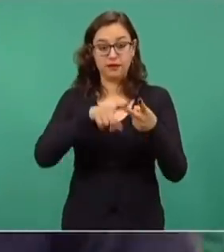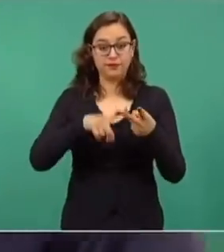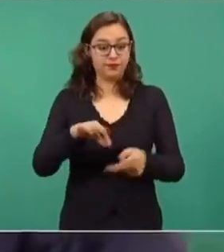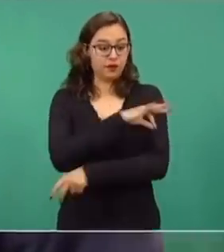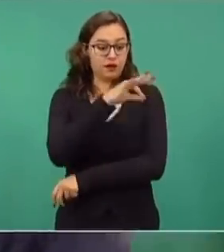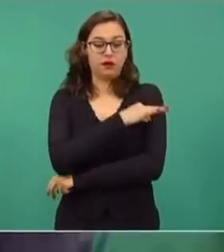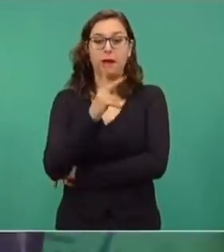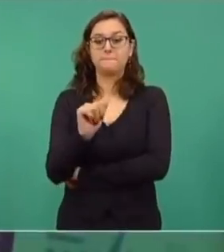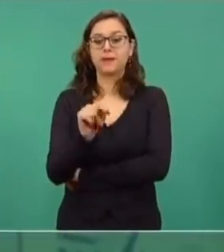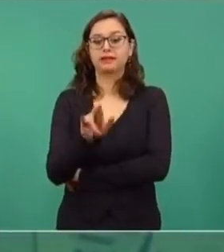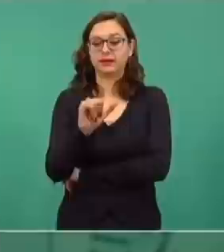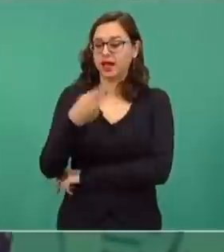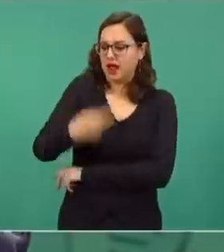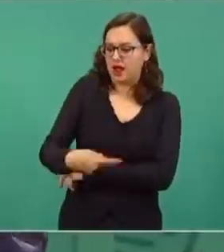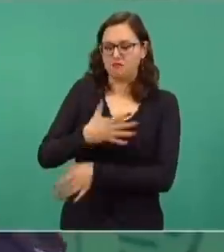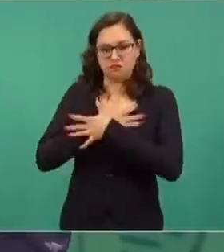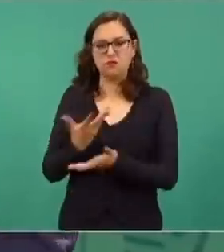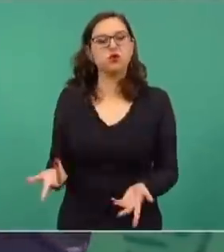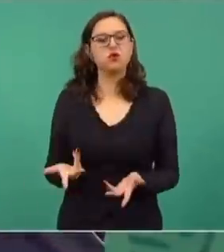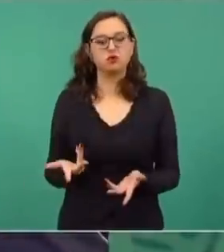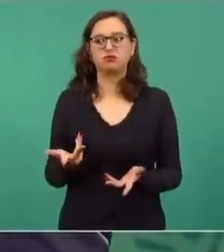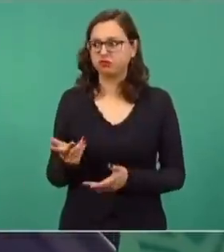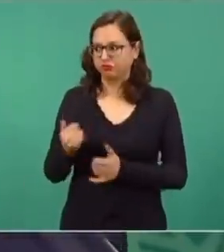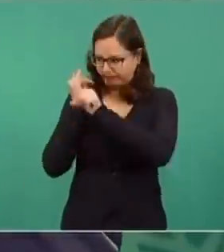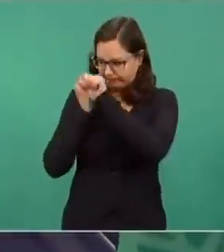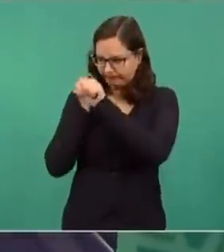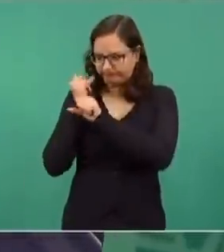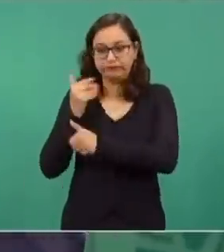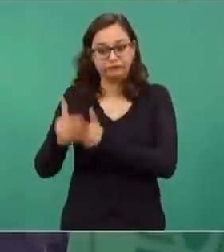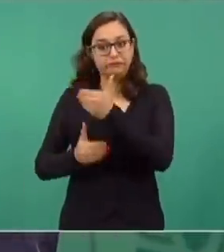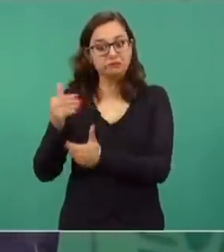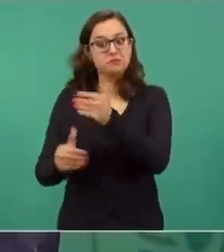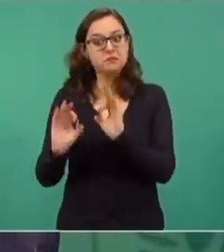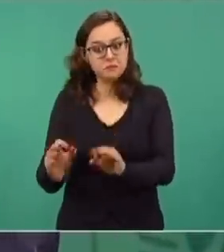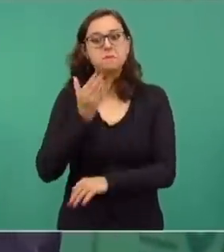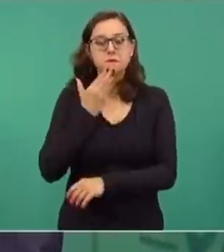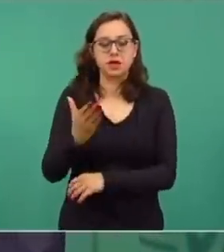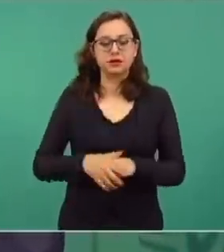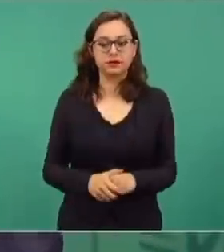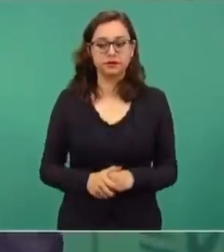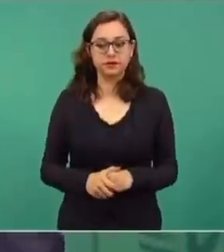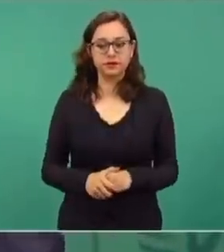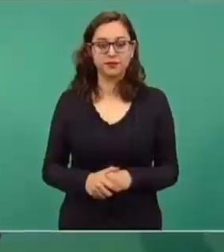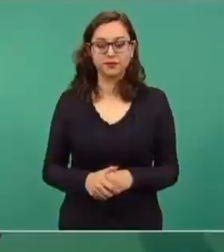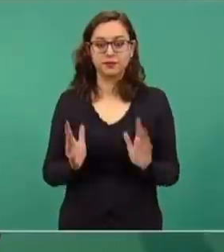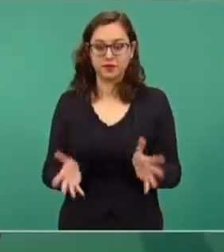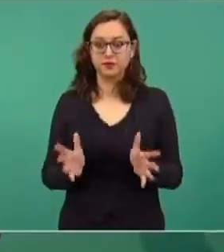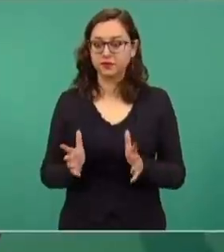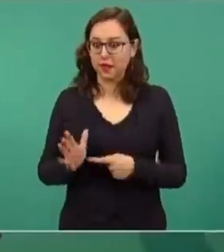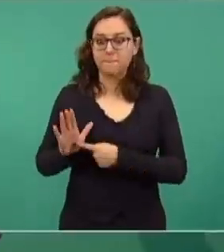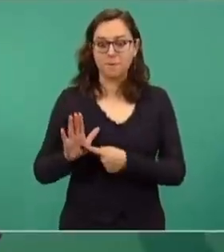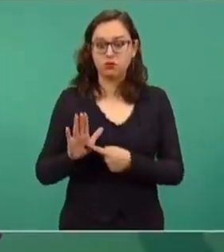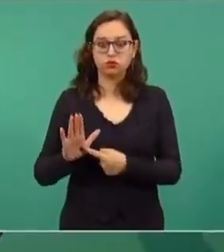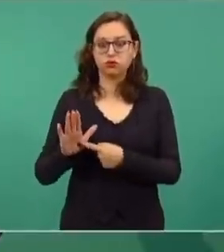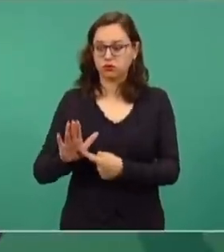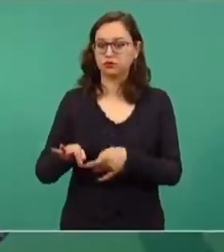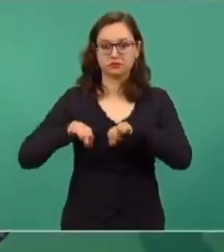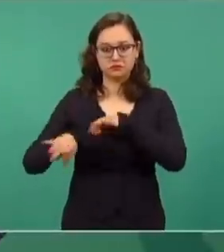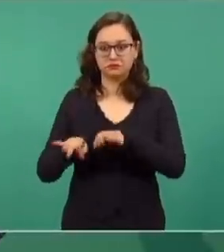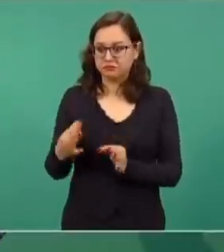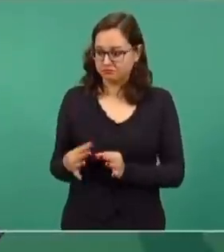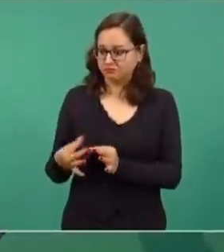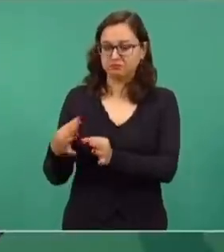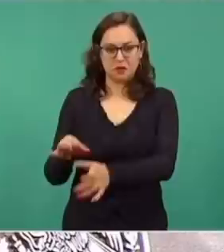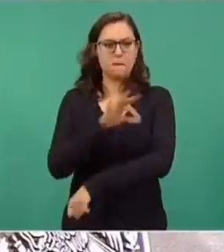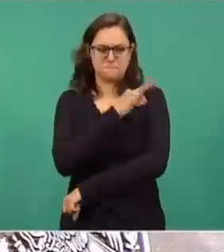patria, que va bien en su desarrollo. Está demostrando que es eficaz,